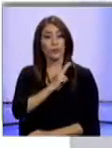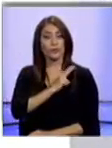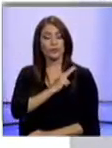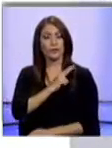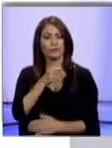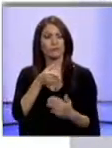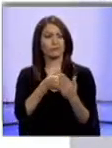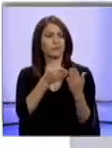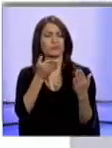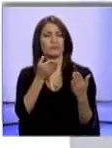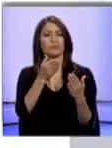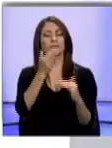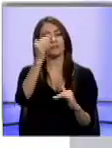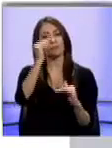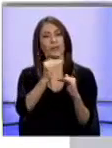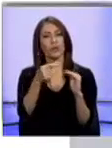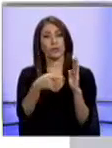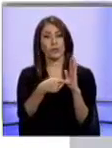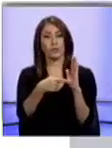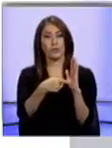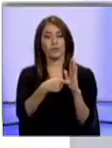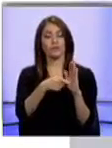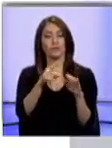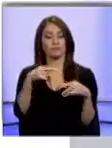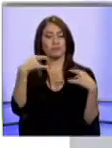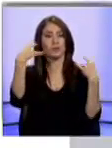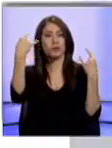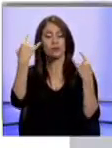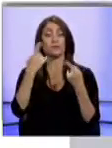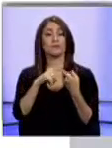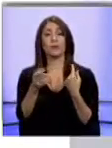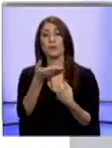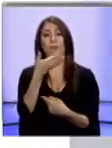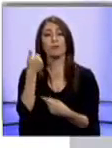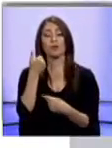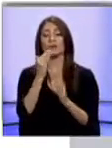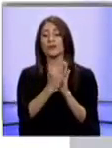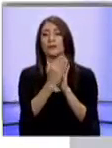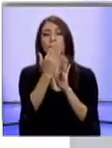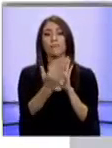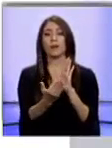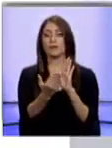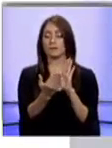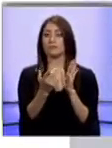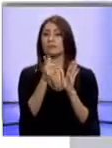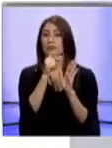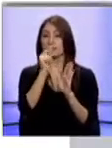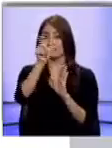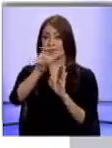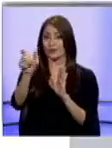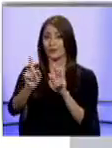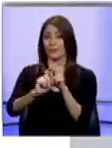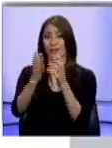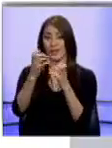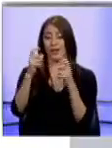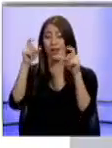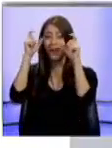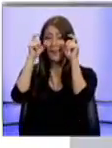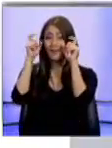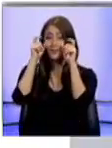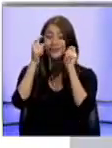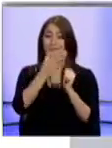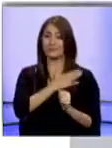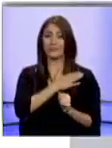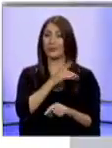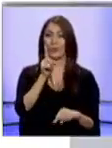lo que implicaría la reducción de impuestos de los más ricos. La mejor carta de presentación, todos los prófugos quieren que gane el lazo, saben que con